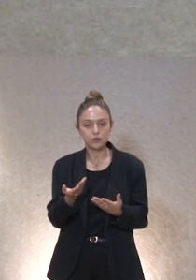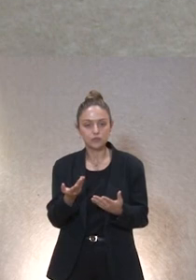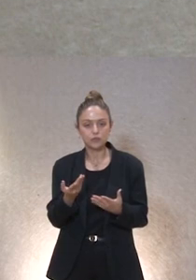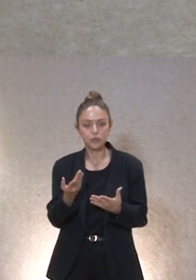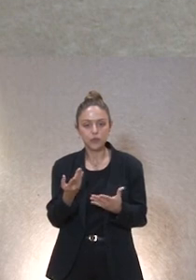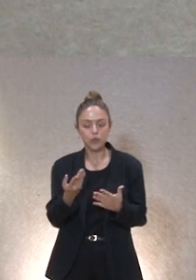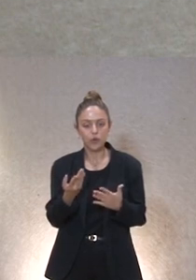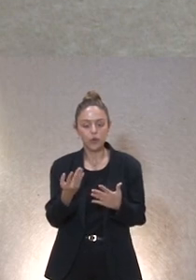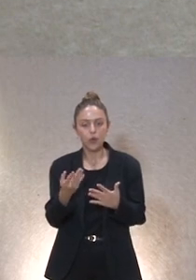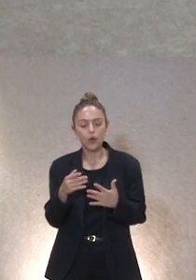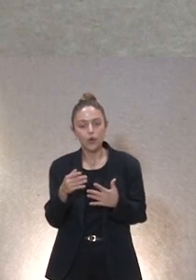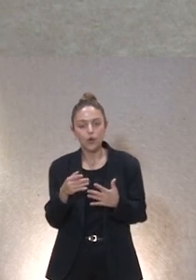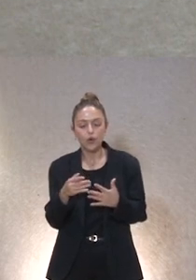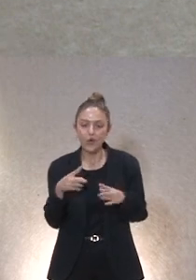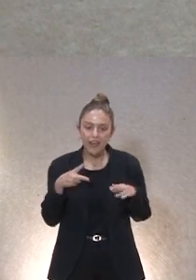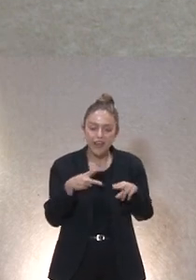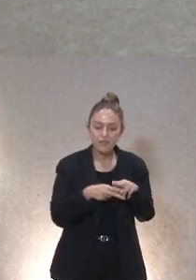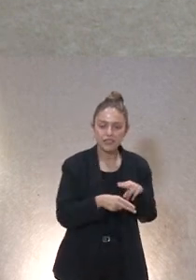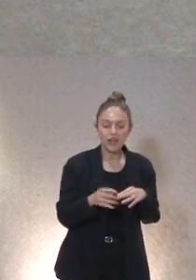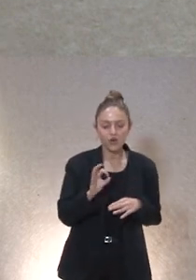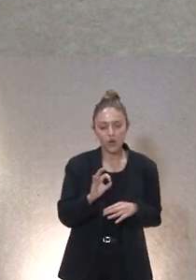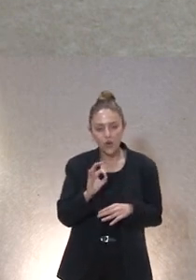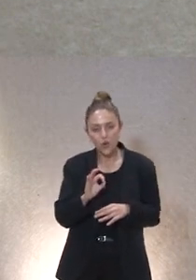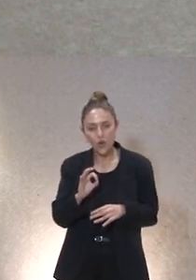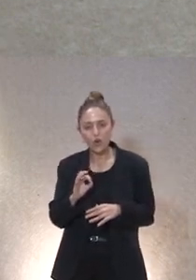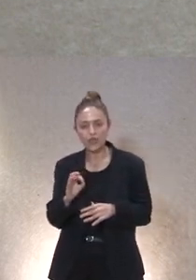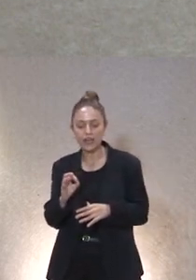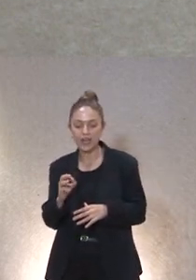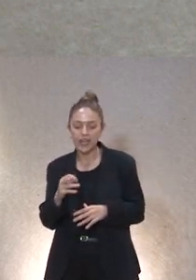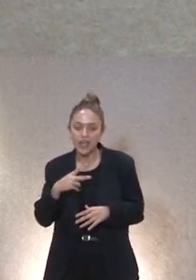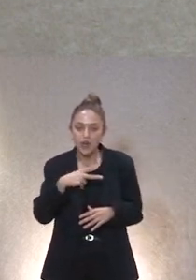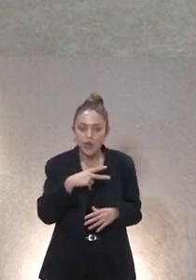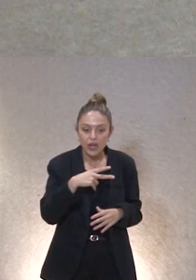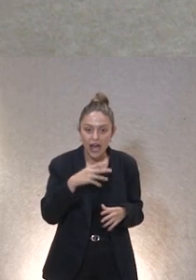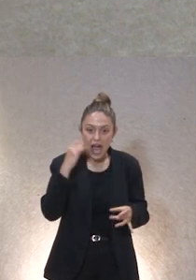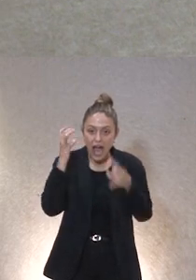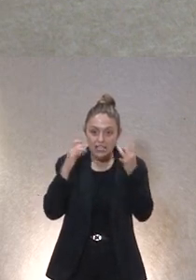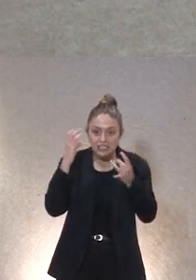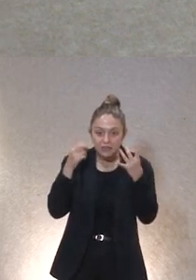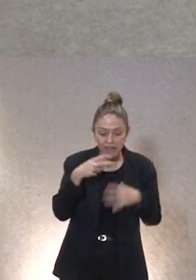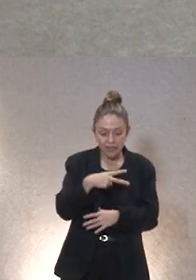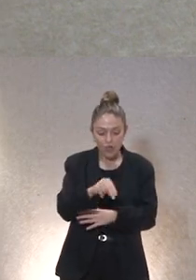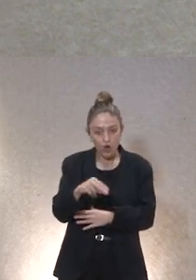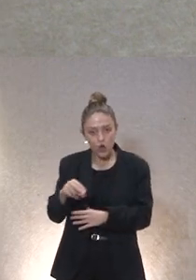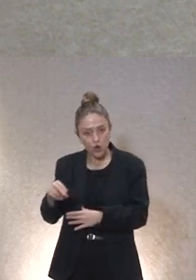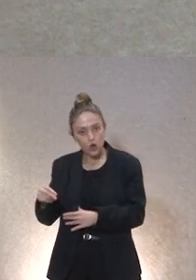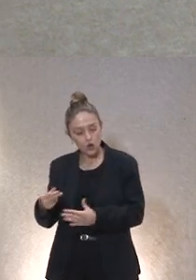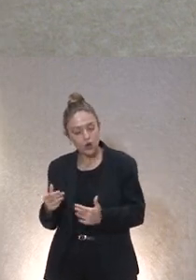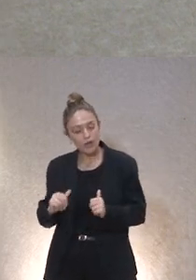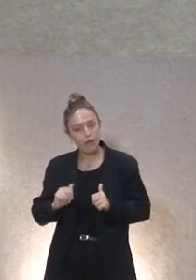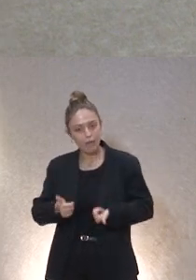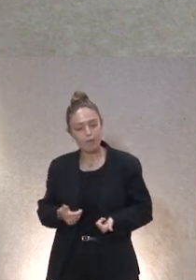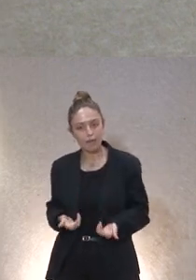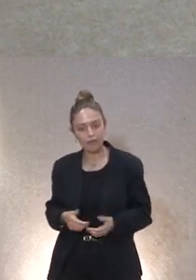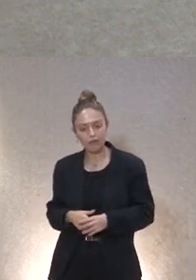no permitir o de dar noes a determinadas actividades que quieren hacer las personas atendidas